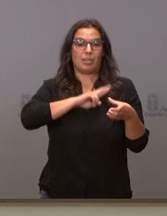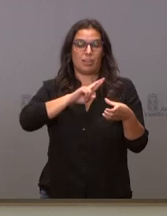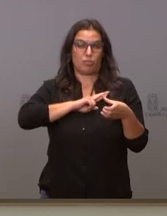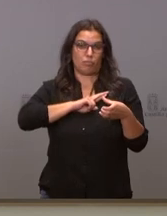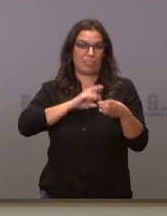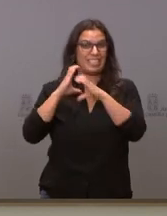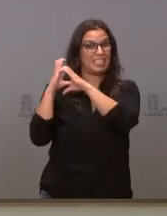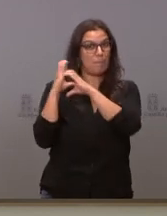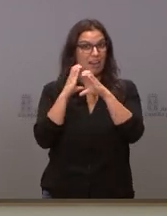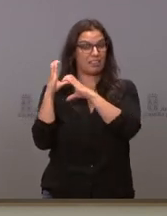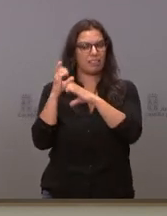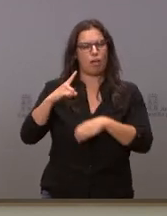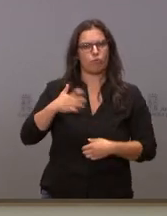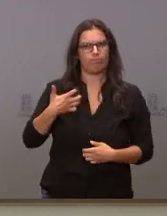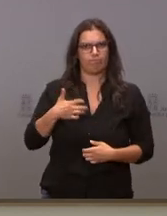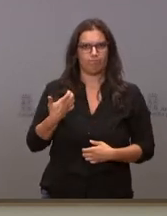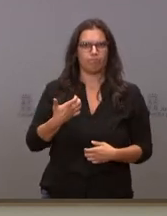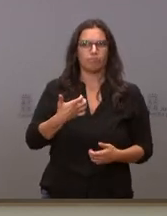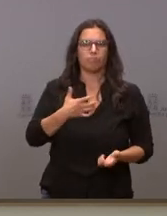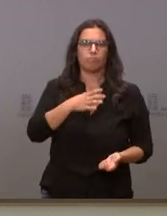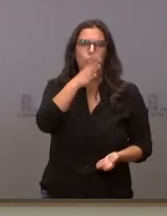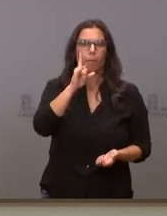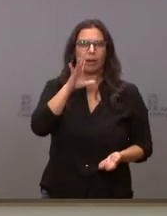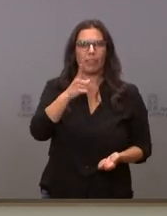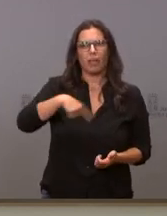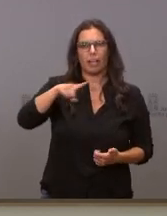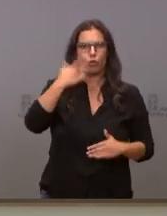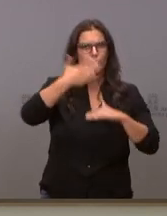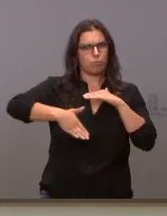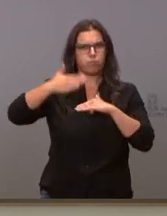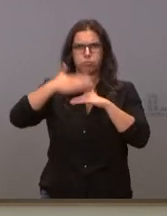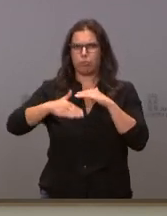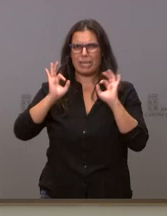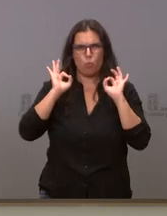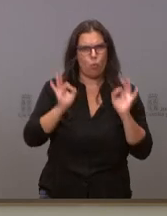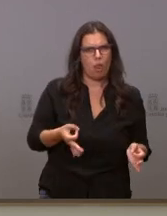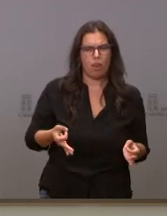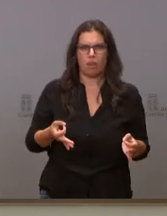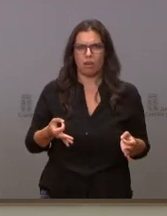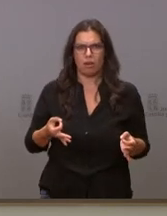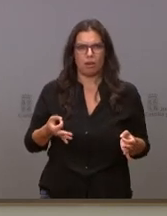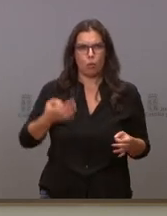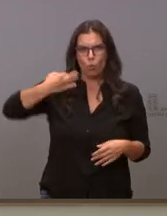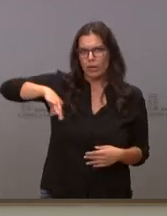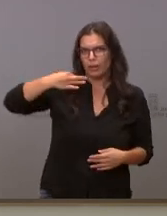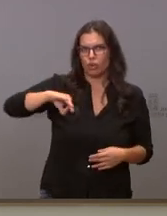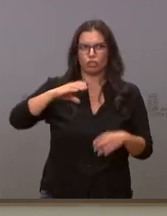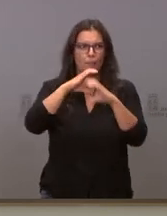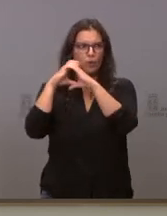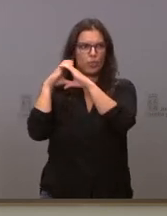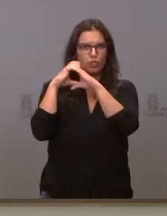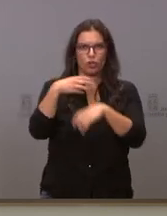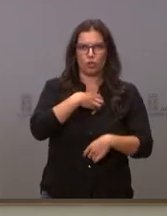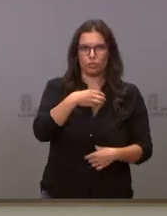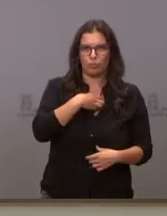piensan que son los únicos que mantienen todavía todas las restricciones y no se pueden hacer procesiones ayer de hecho